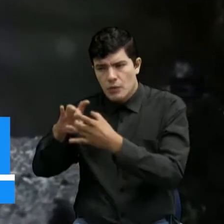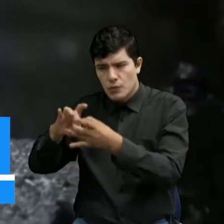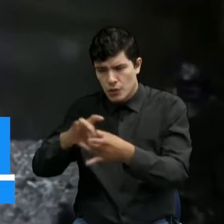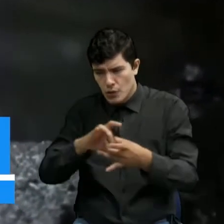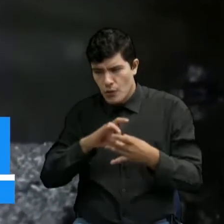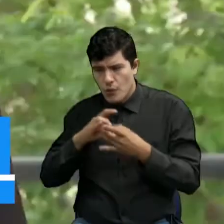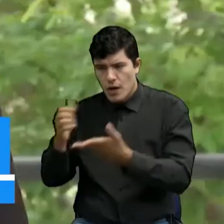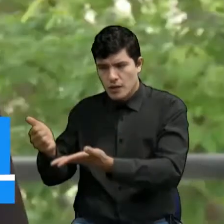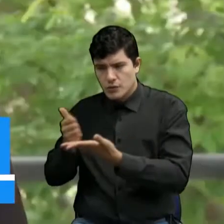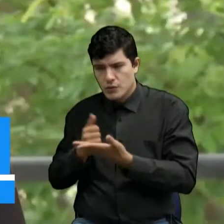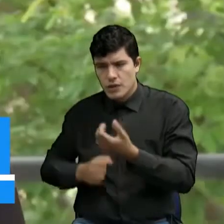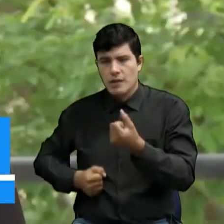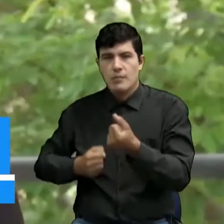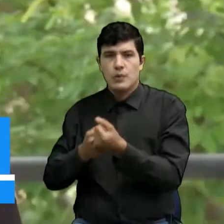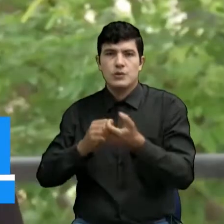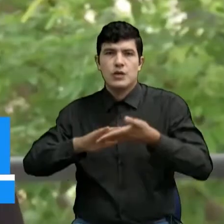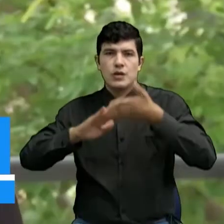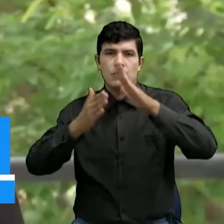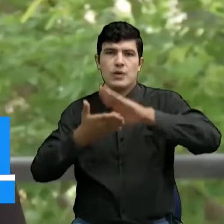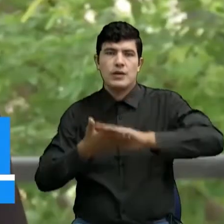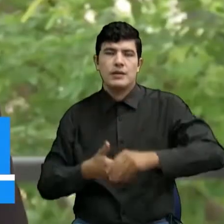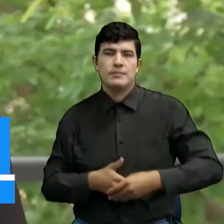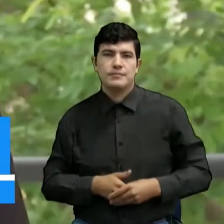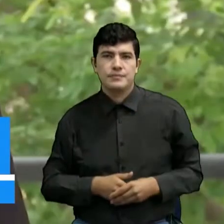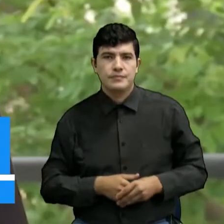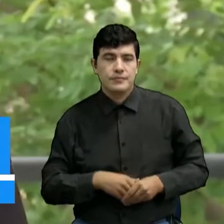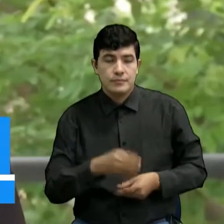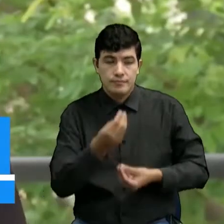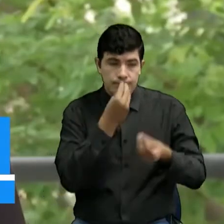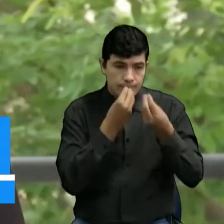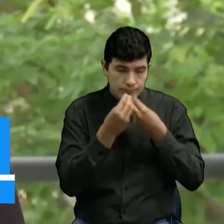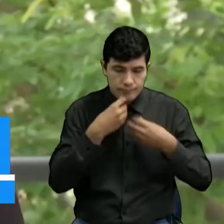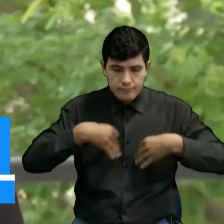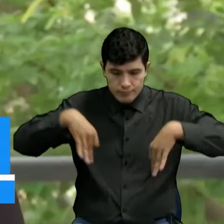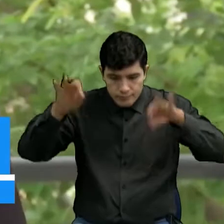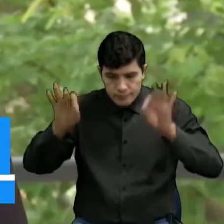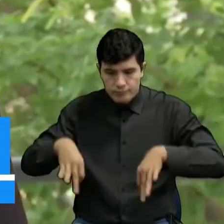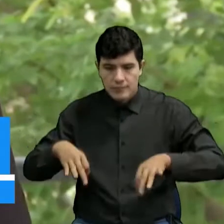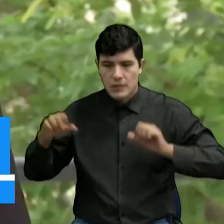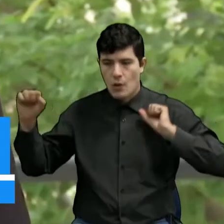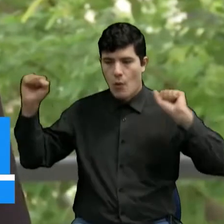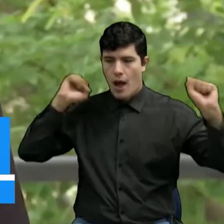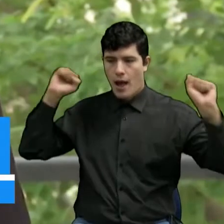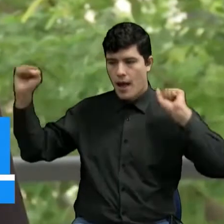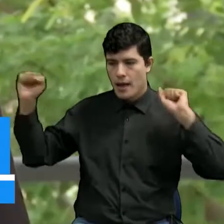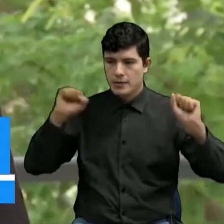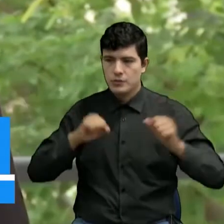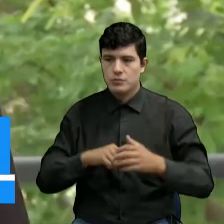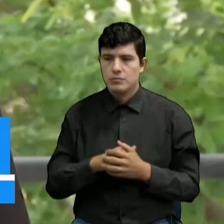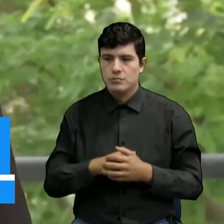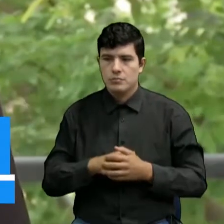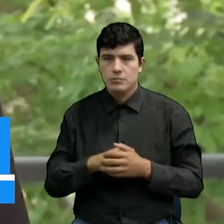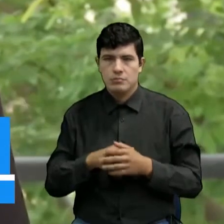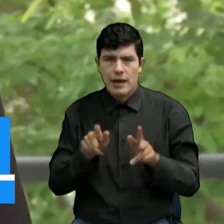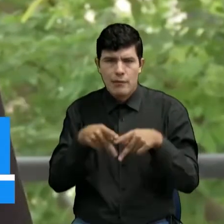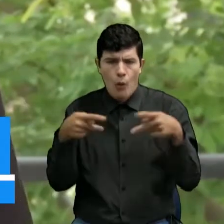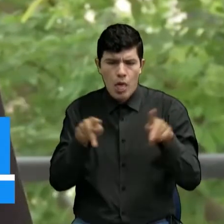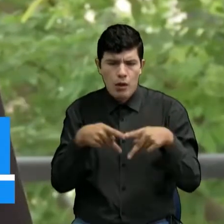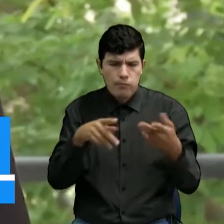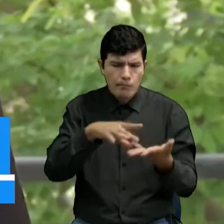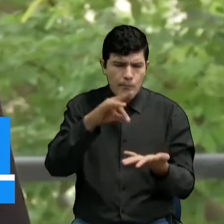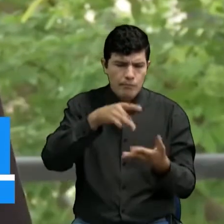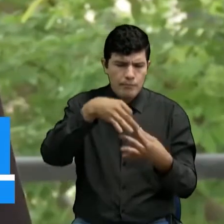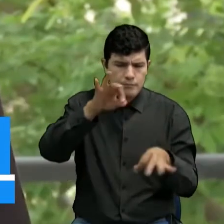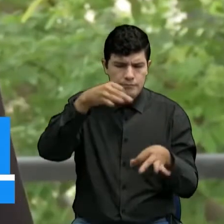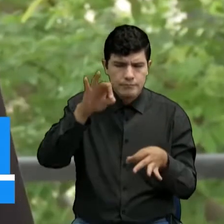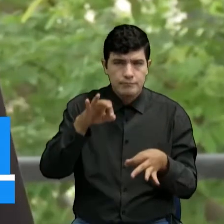ayuda de la comunidad. Desde alimento, cobijas, toallas, papel periódico, útiles de